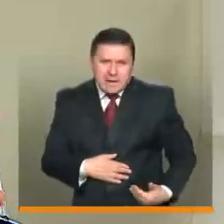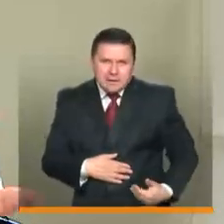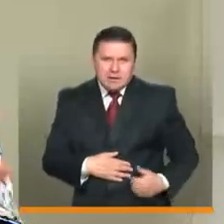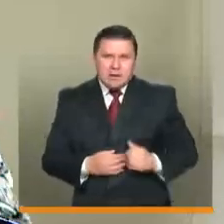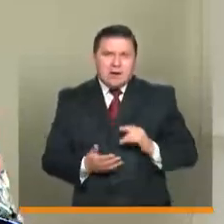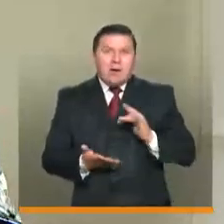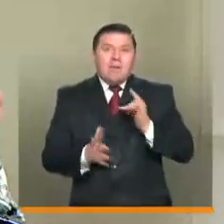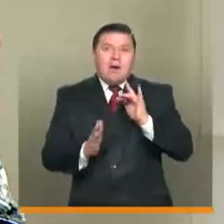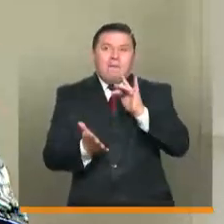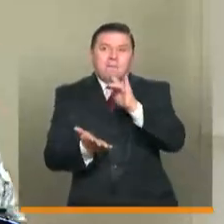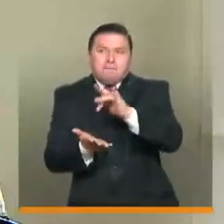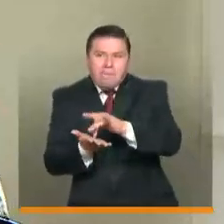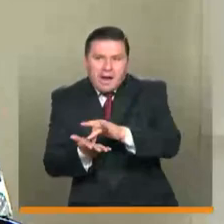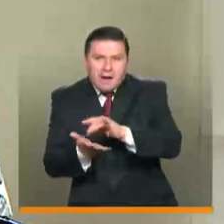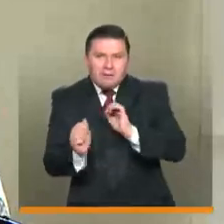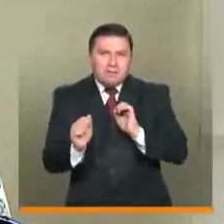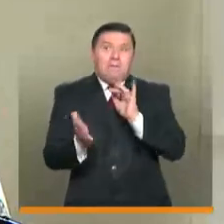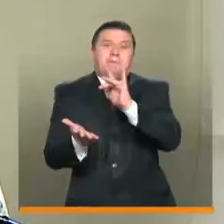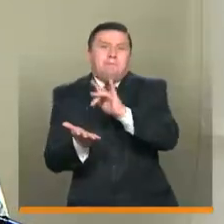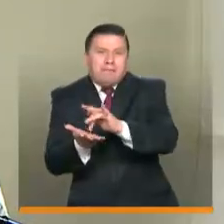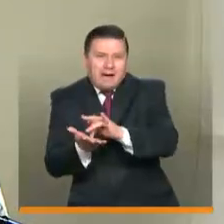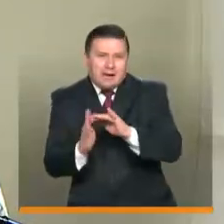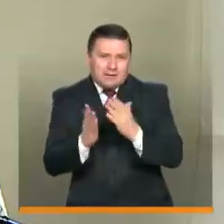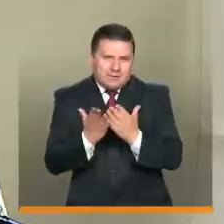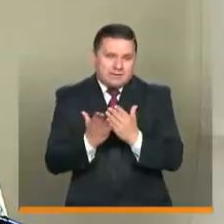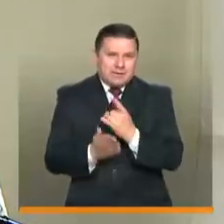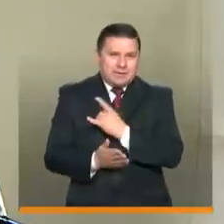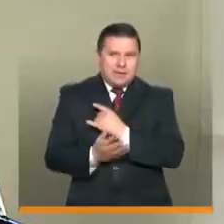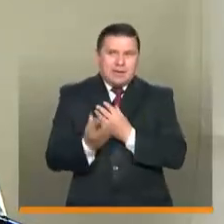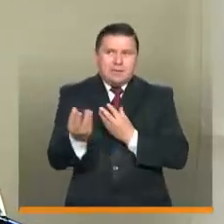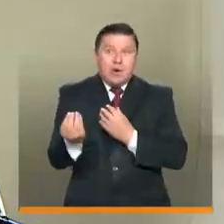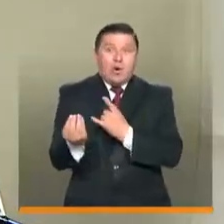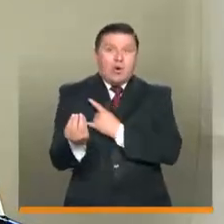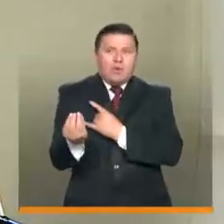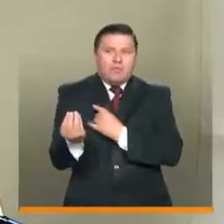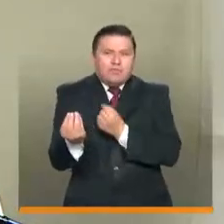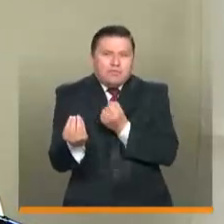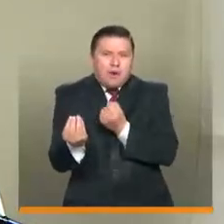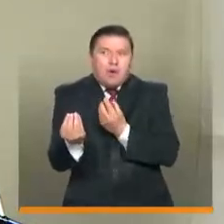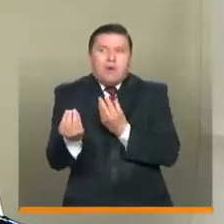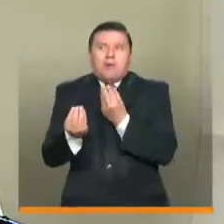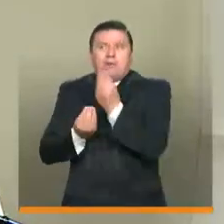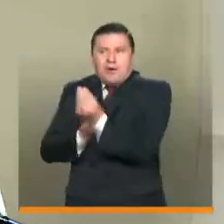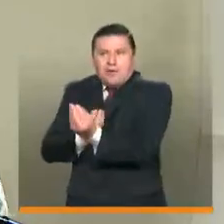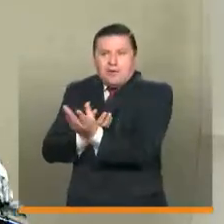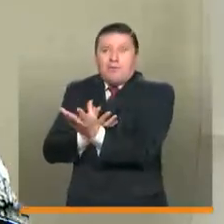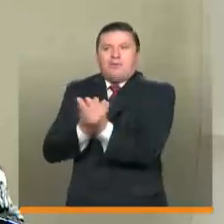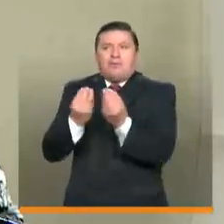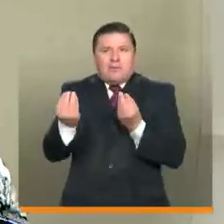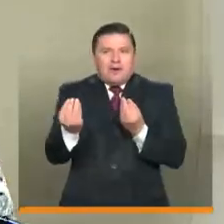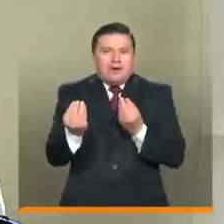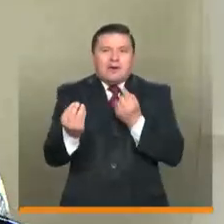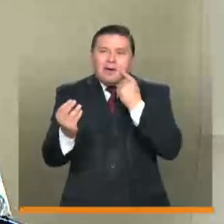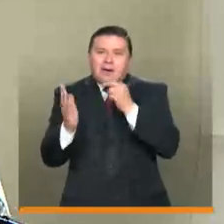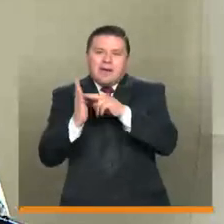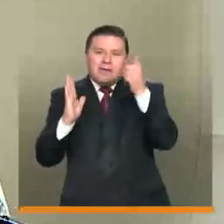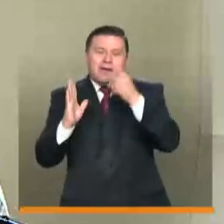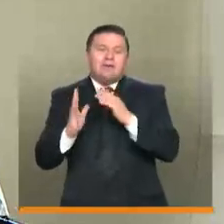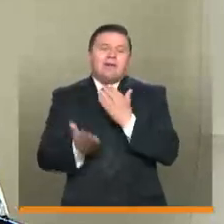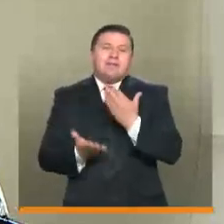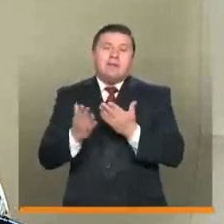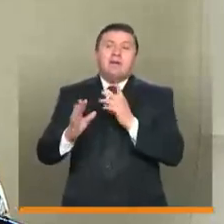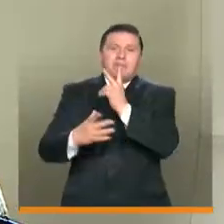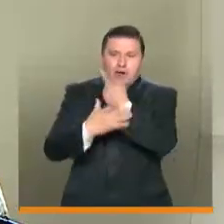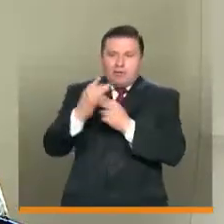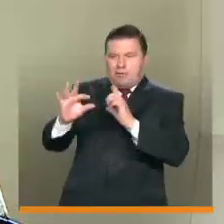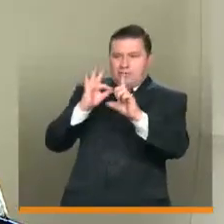presencialidad con alternancia, como llaman en educación superior, que es presencialidad asistida por tecnología, dependiendo